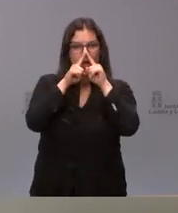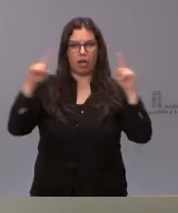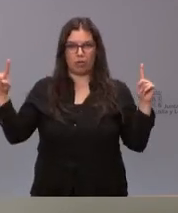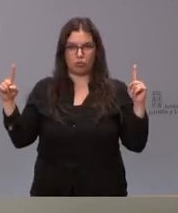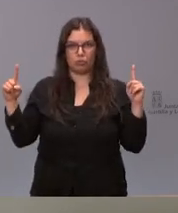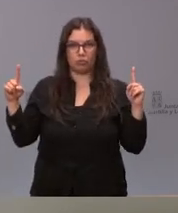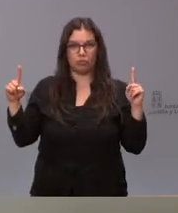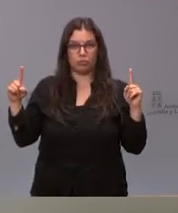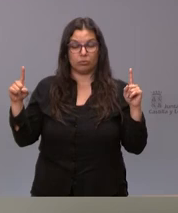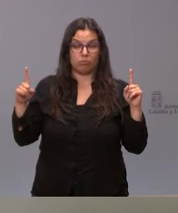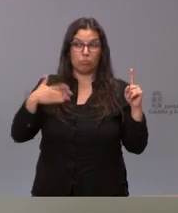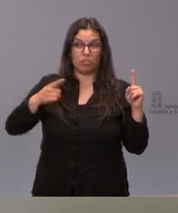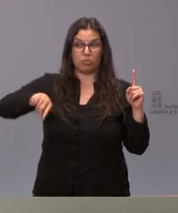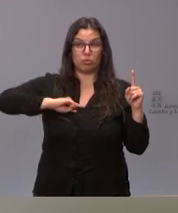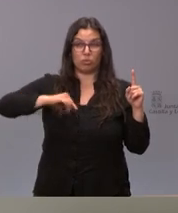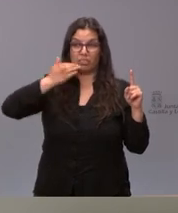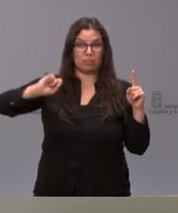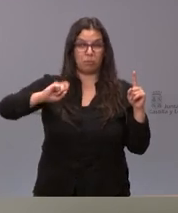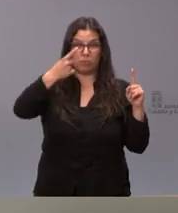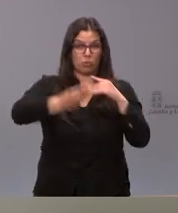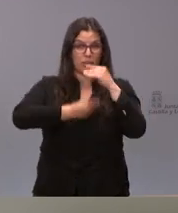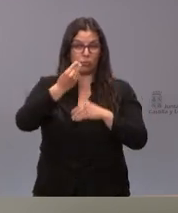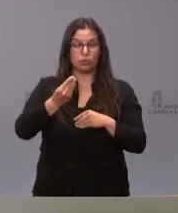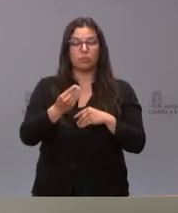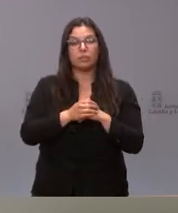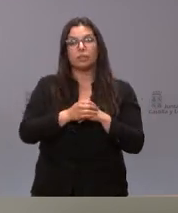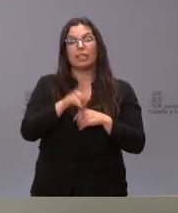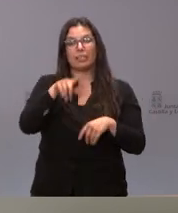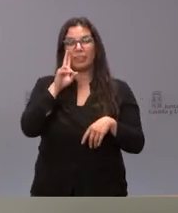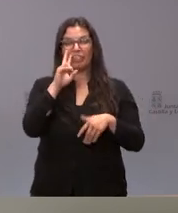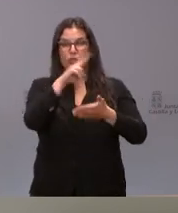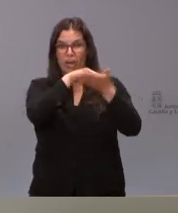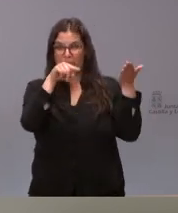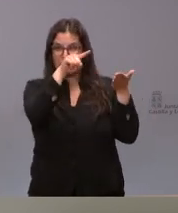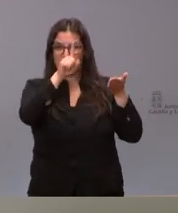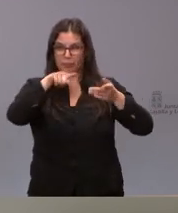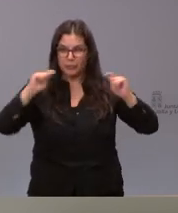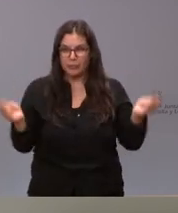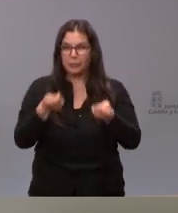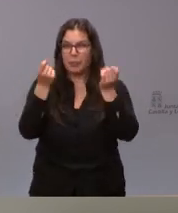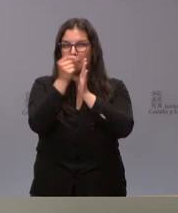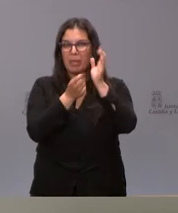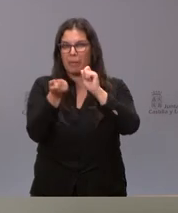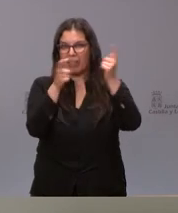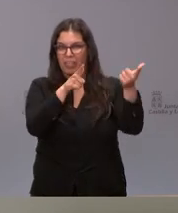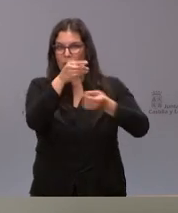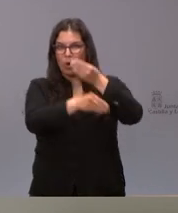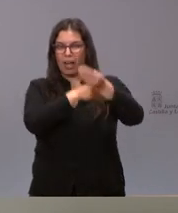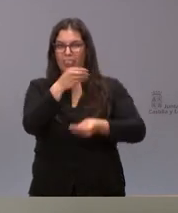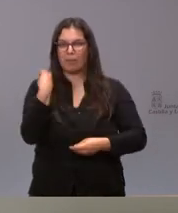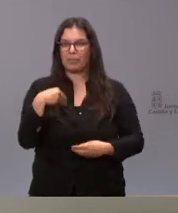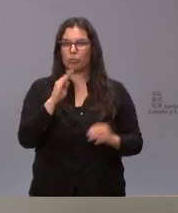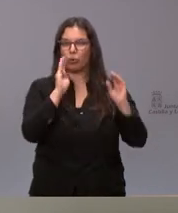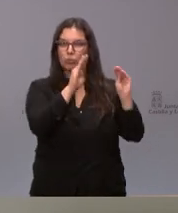quizá de los primeros en anunciarlo ahora he visto también que Galicia ha anunciado una medida parecida a la nuestra que es la reducción